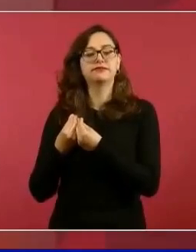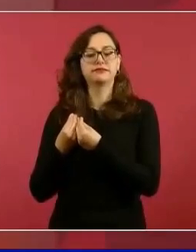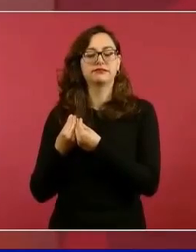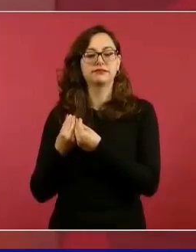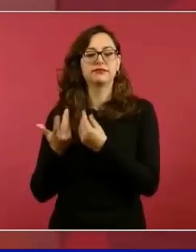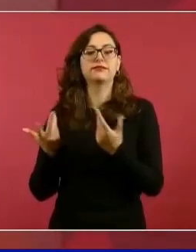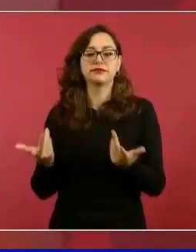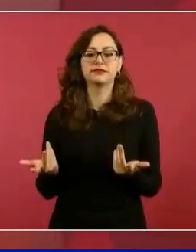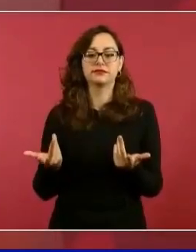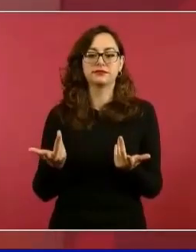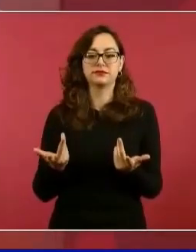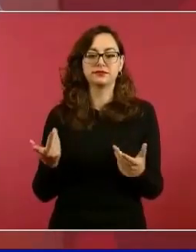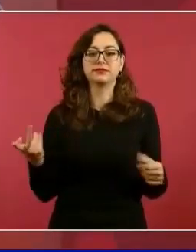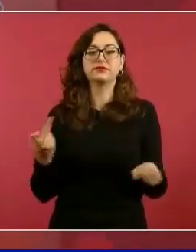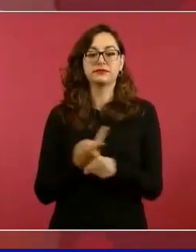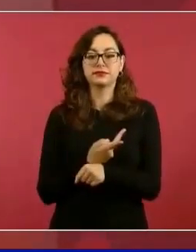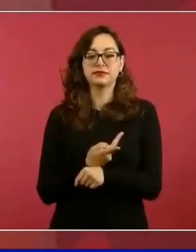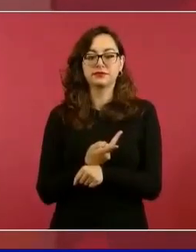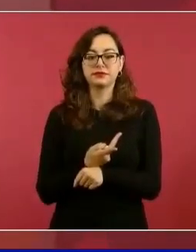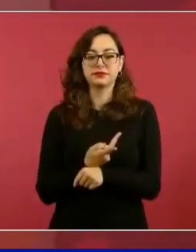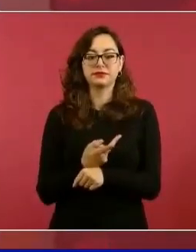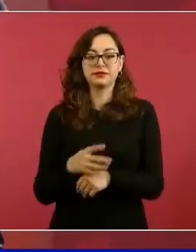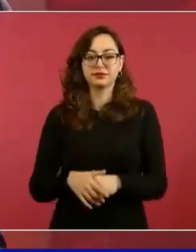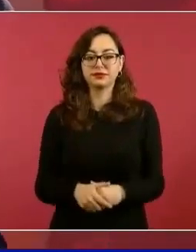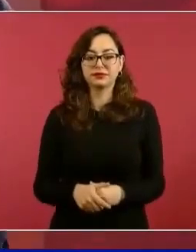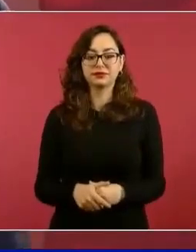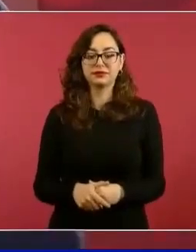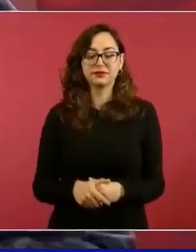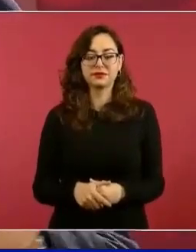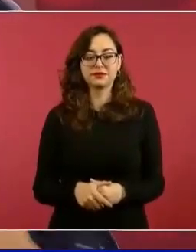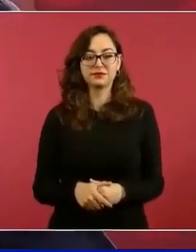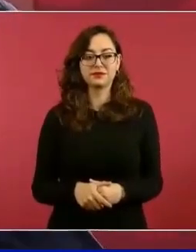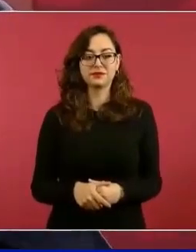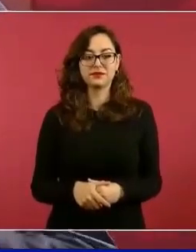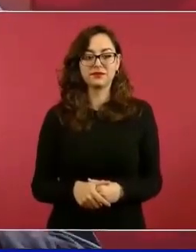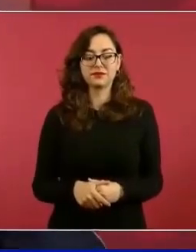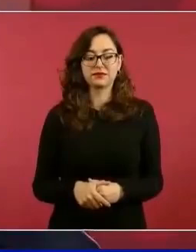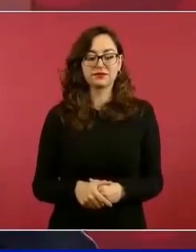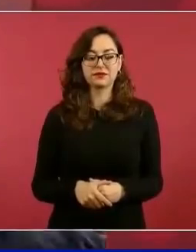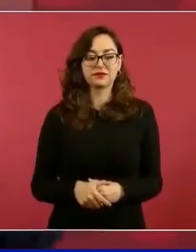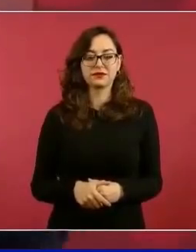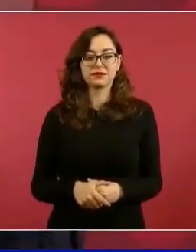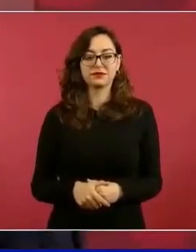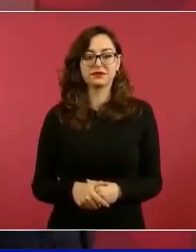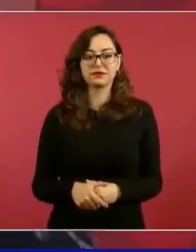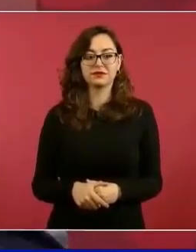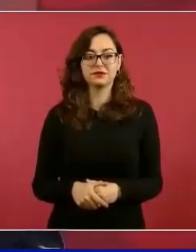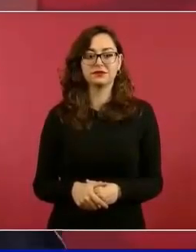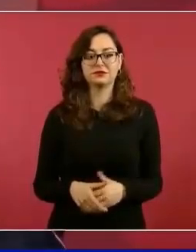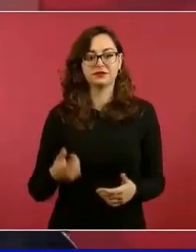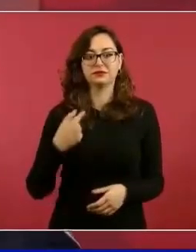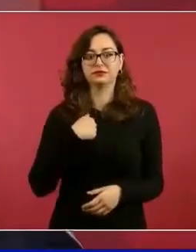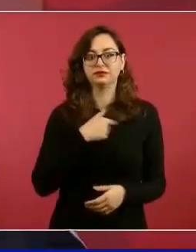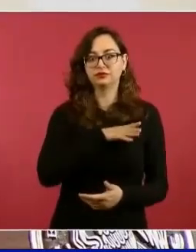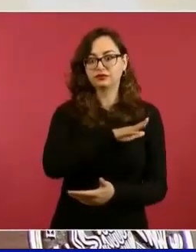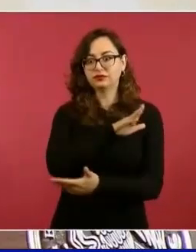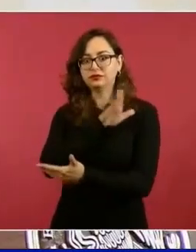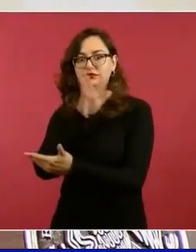Entonces, en una de esas, pues hablo de ahí